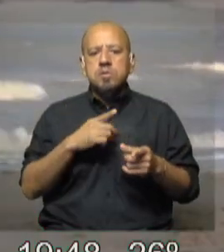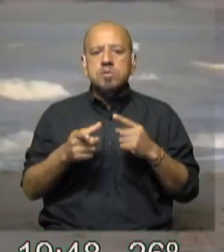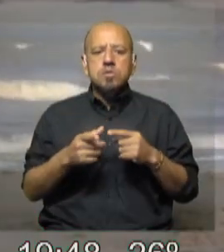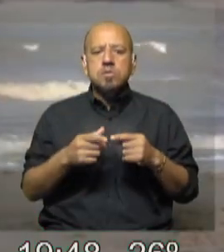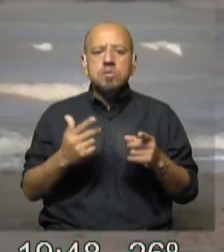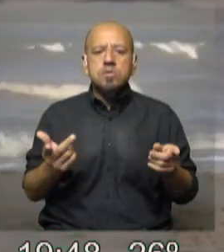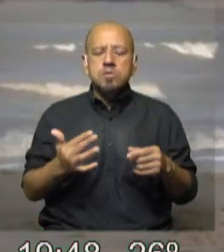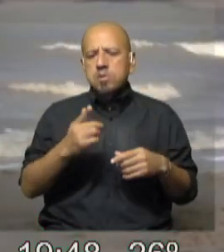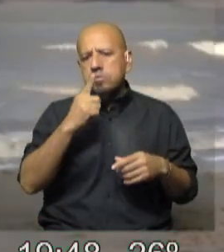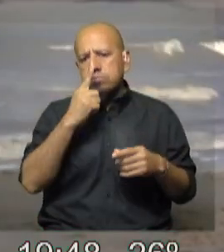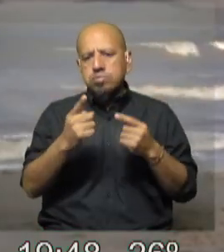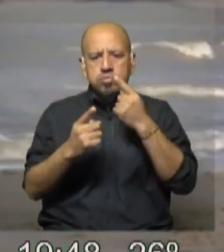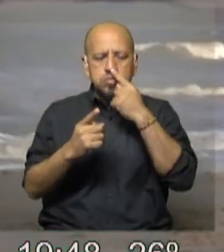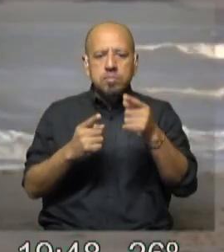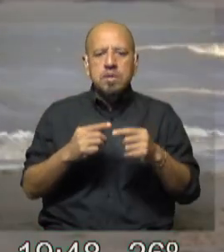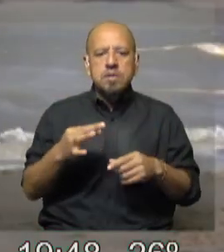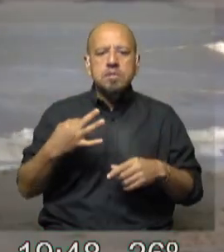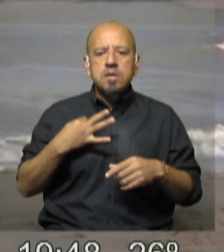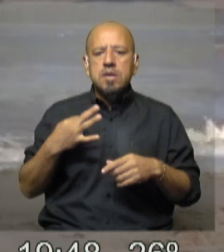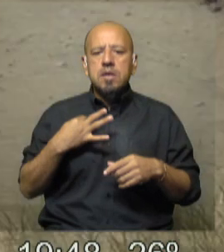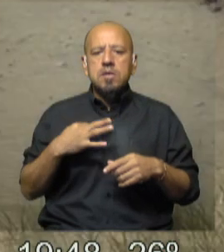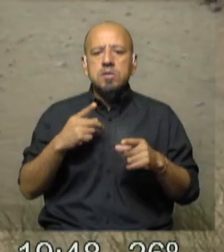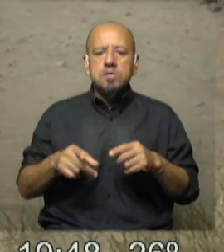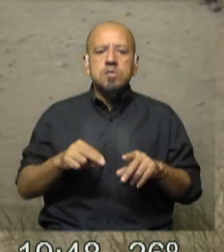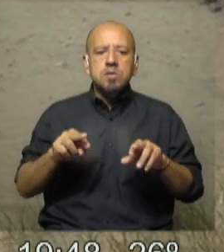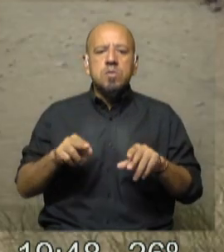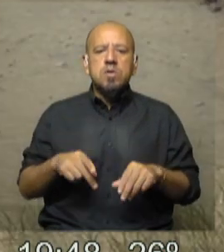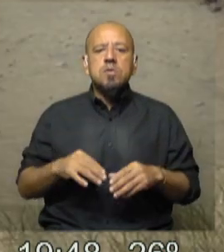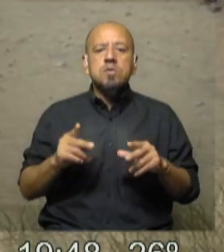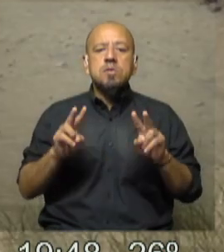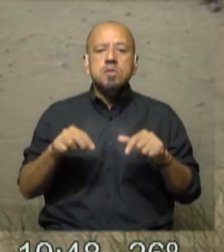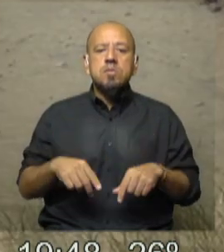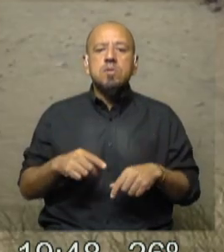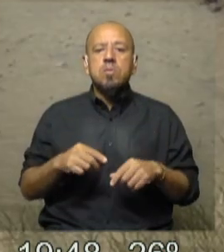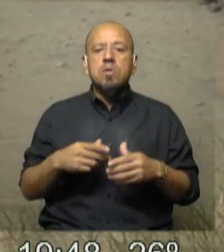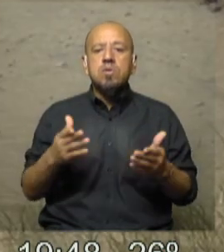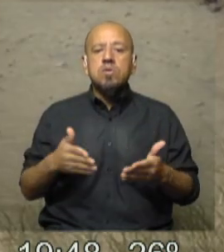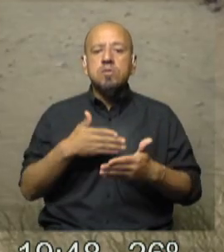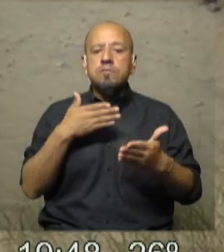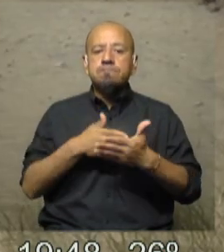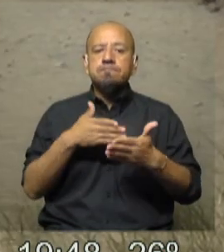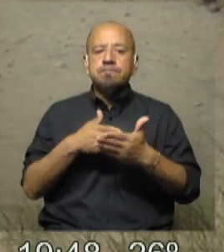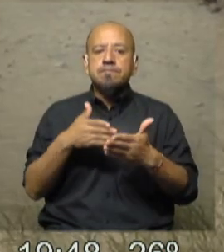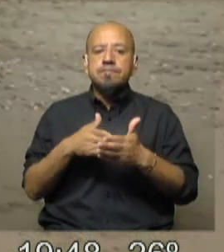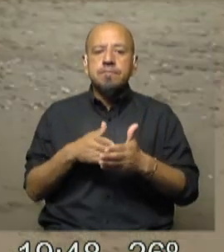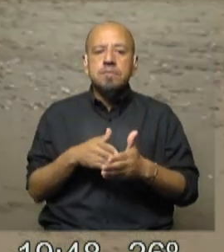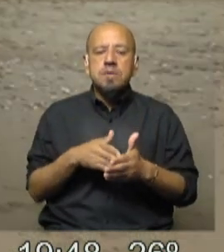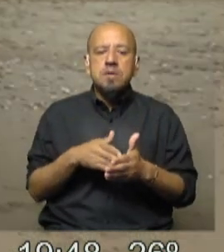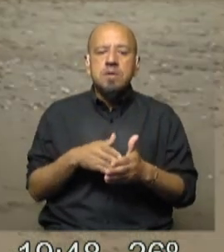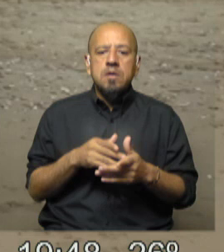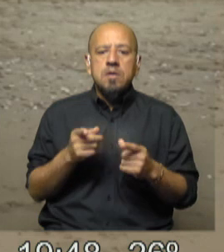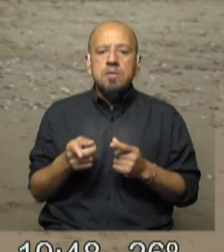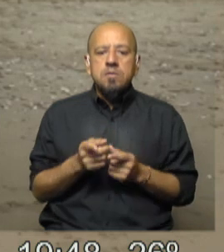así durante miles de años y se ha movido durante miles de años. El tema es cuando se empiezan a poner límites que lo ponen las obras de